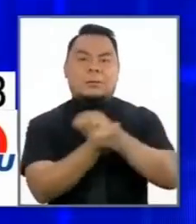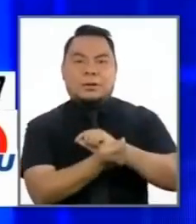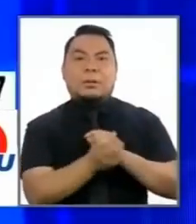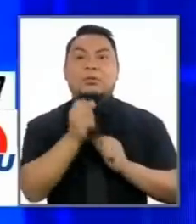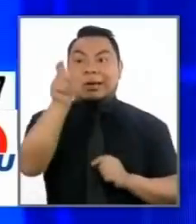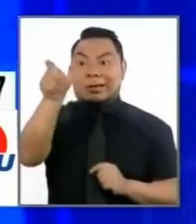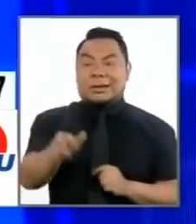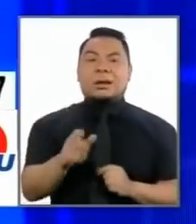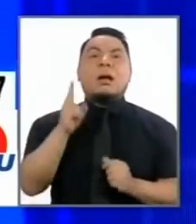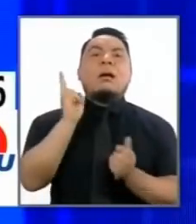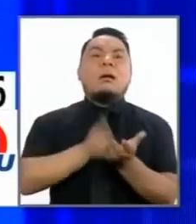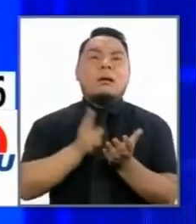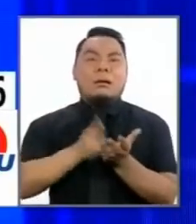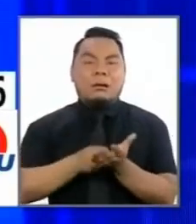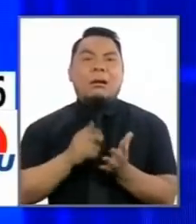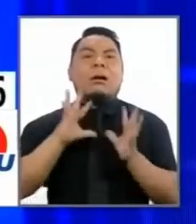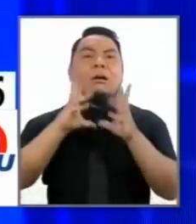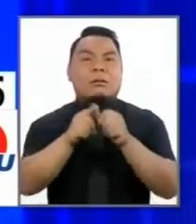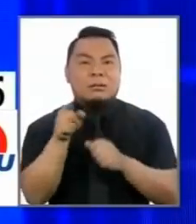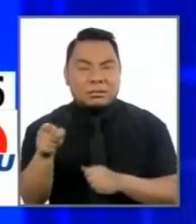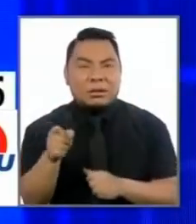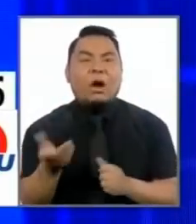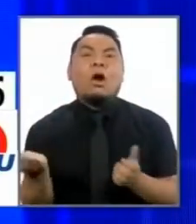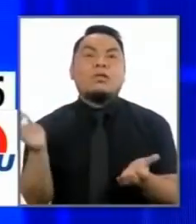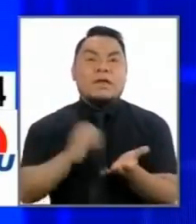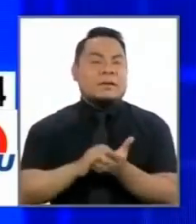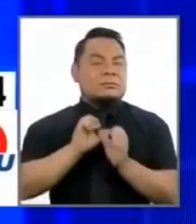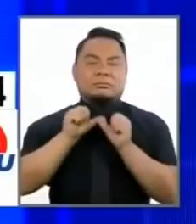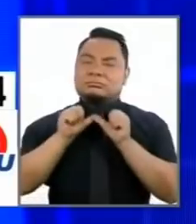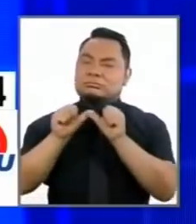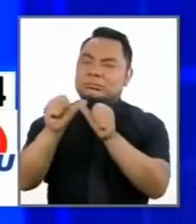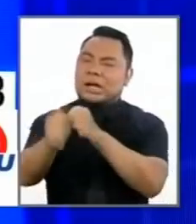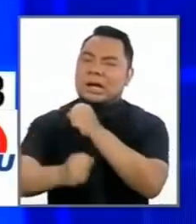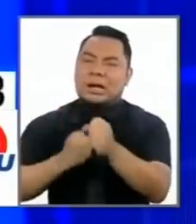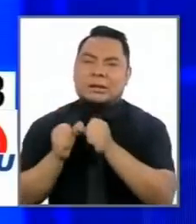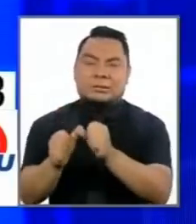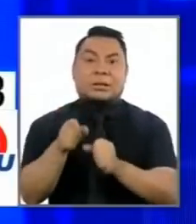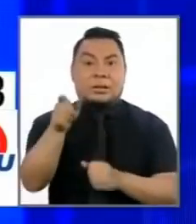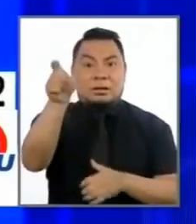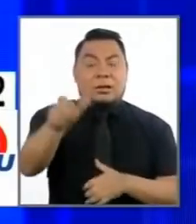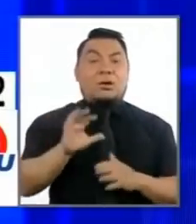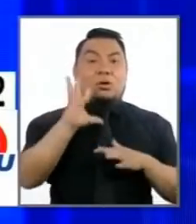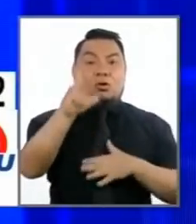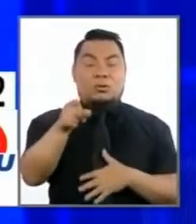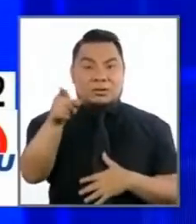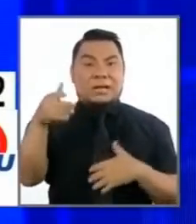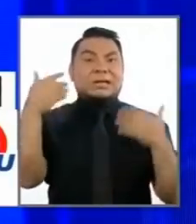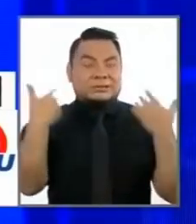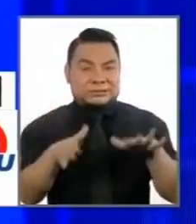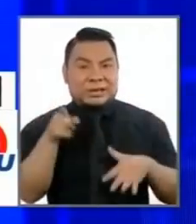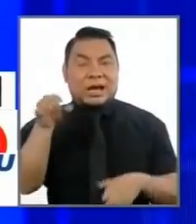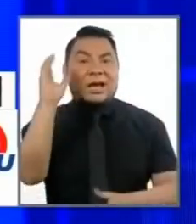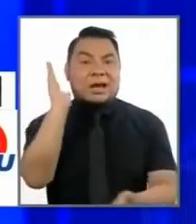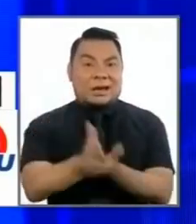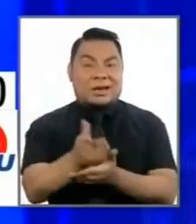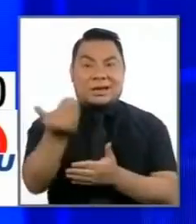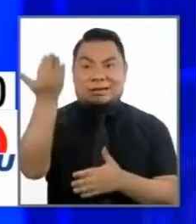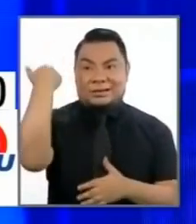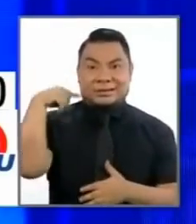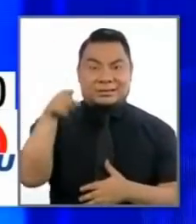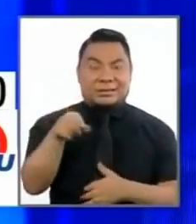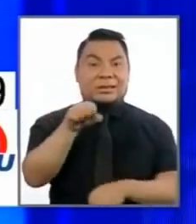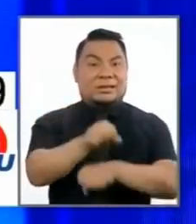directamente tengan una sanción de cadena perpetua aquellos delincuentes que han sido ya sentenciados